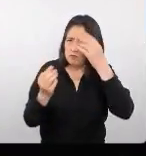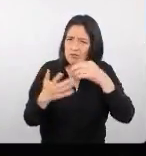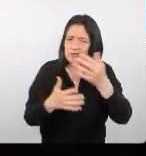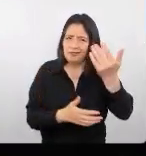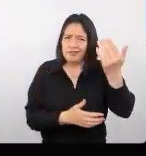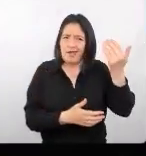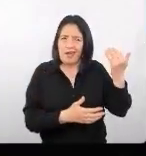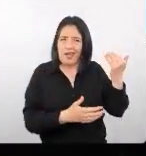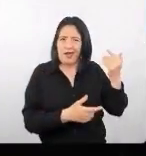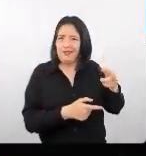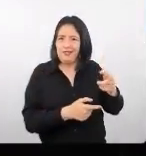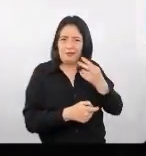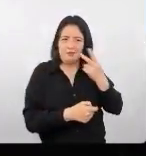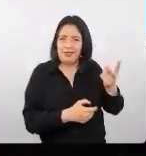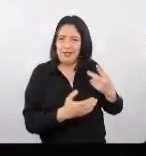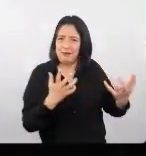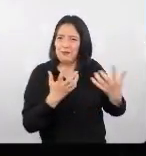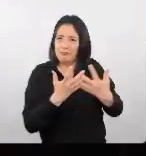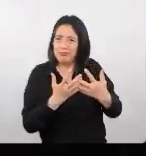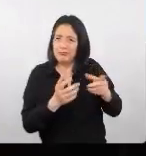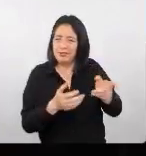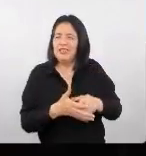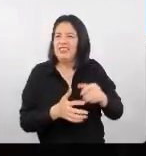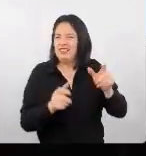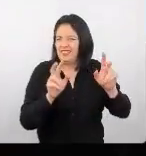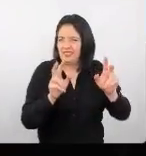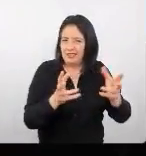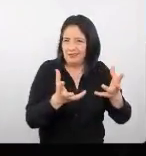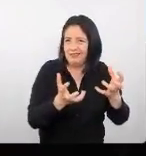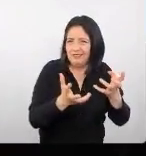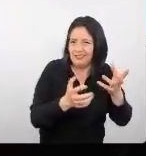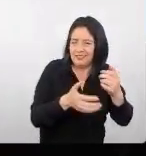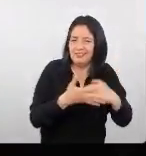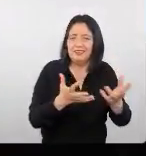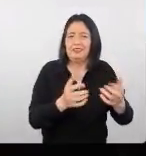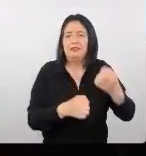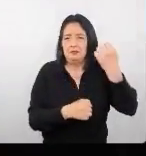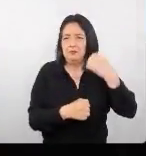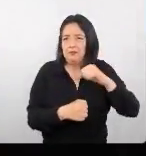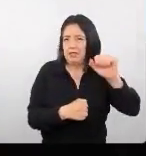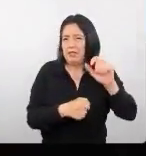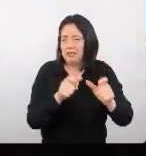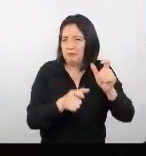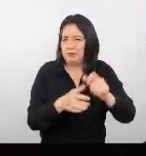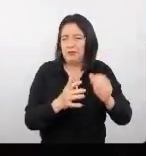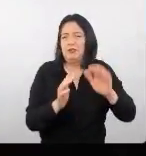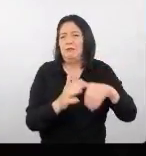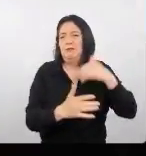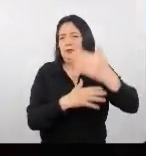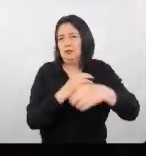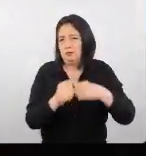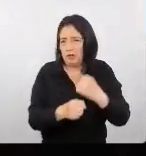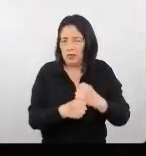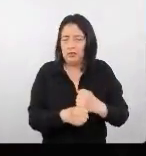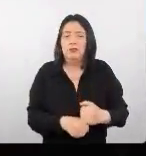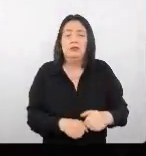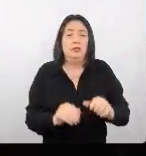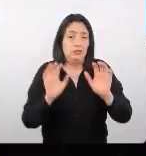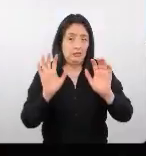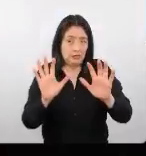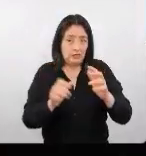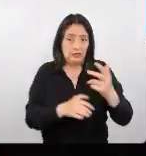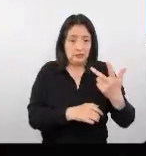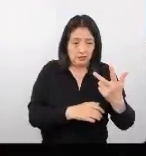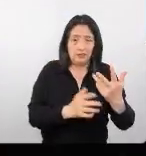lo que veíamos en la lámina anterior con respecto a esta intención de querer viajar en el próximo año. Tres de cada día queríamos